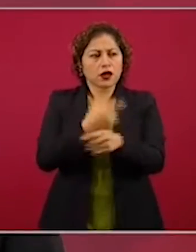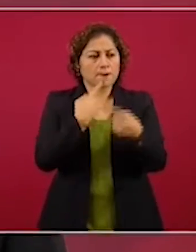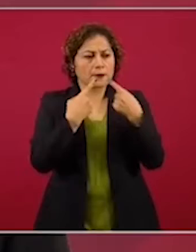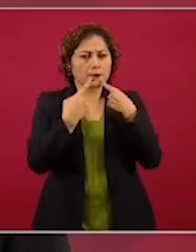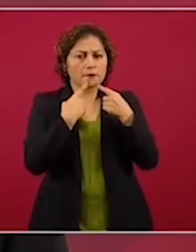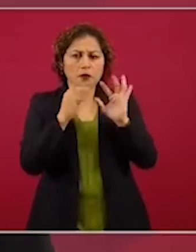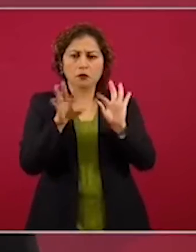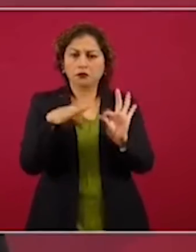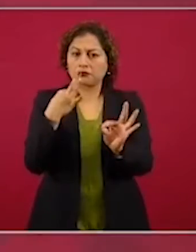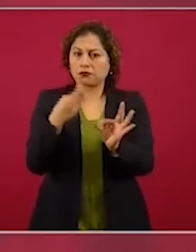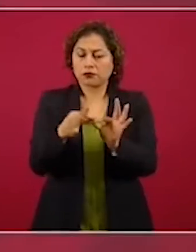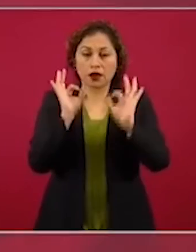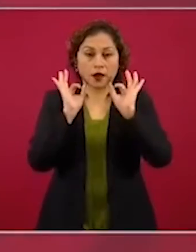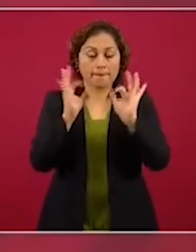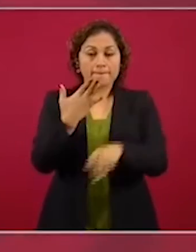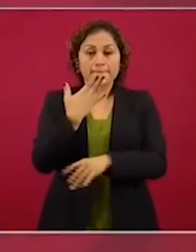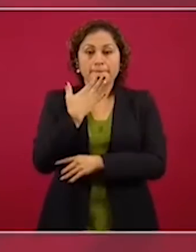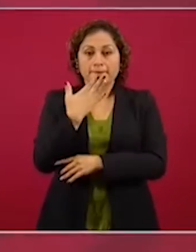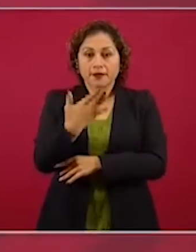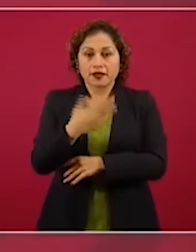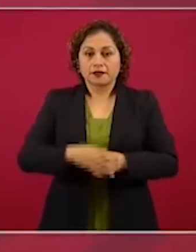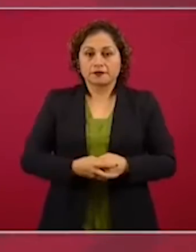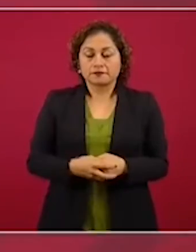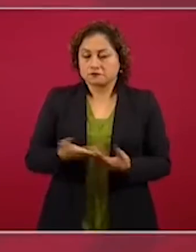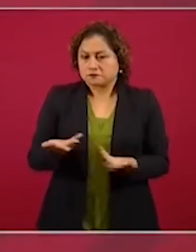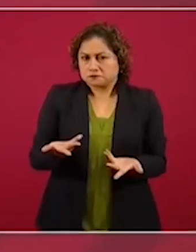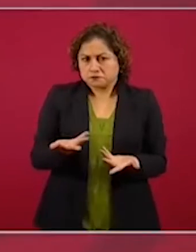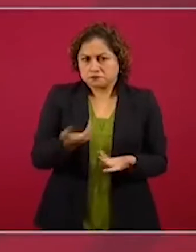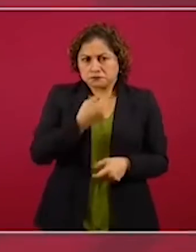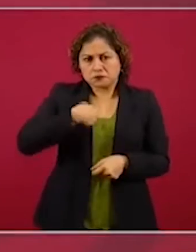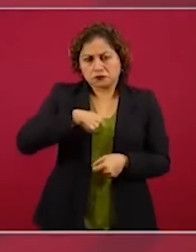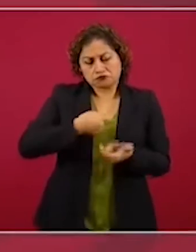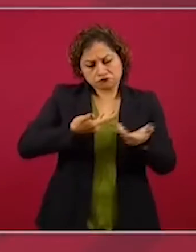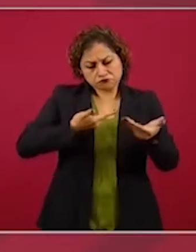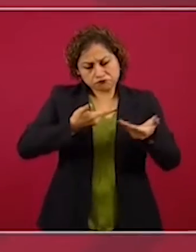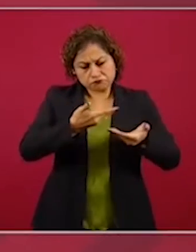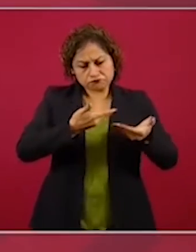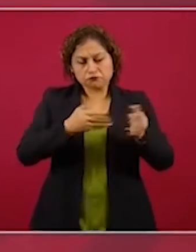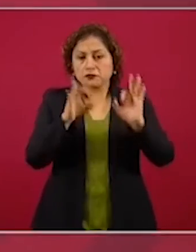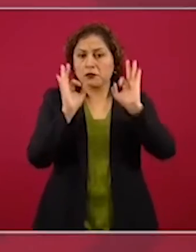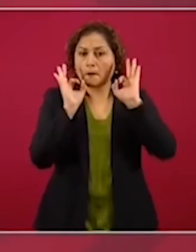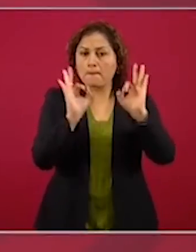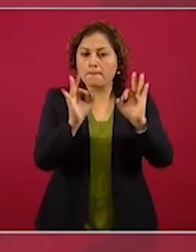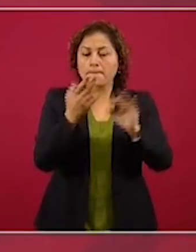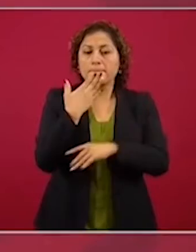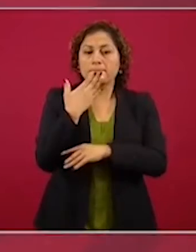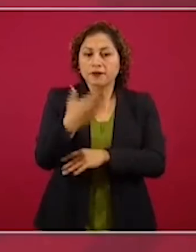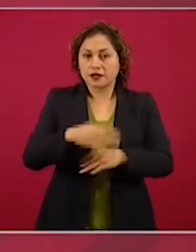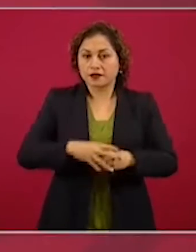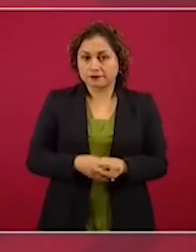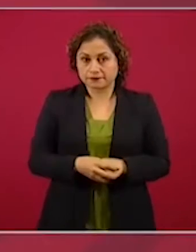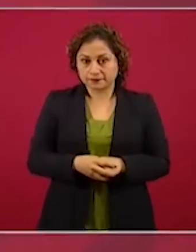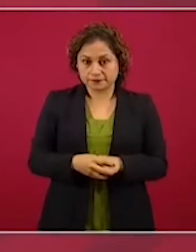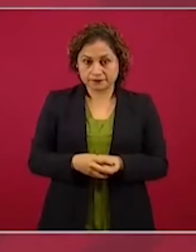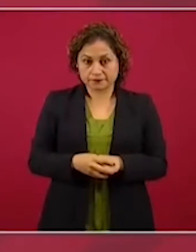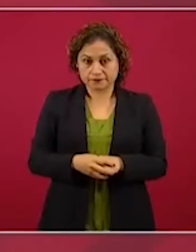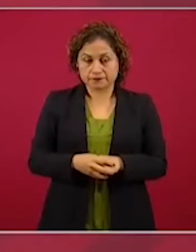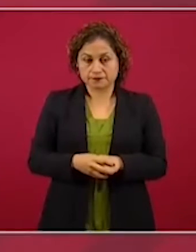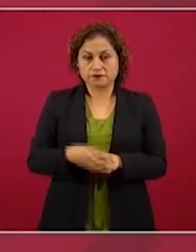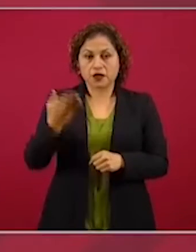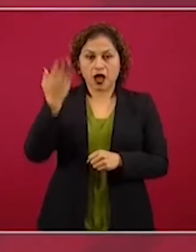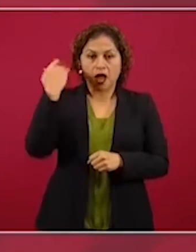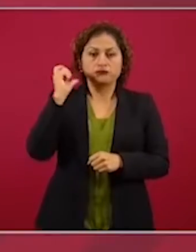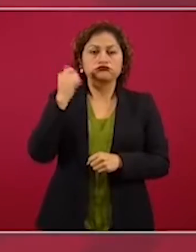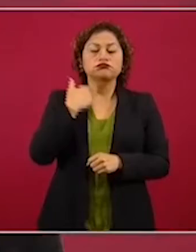Y hemos llevado una muy buena relación con el gobierno actual del presidente Donald